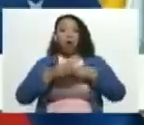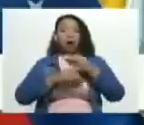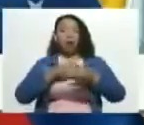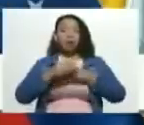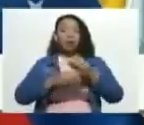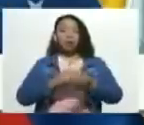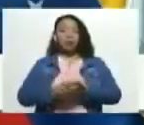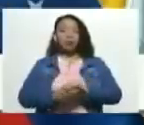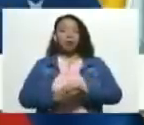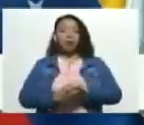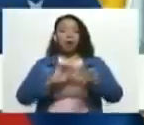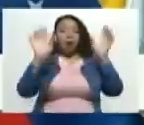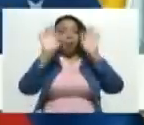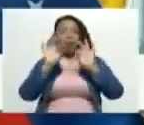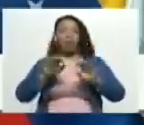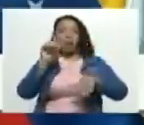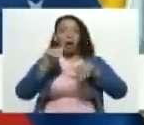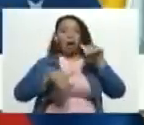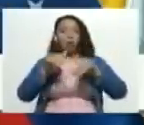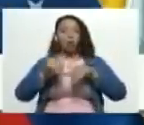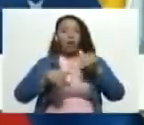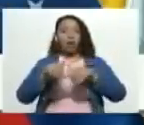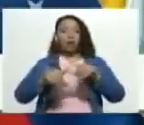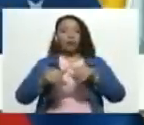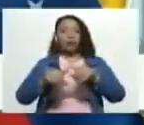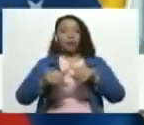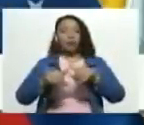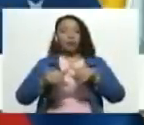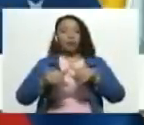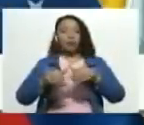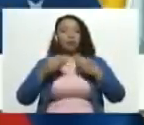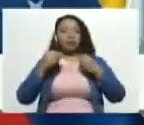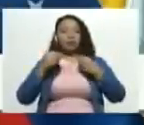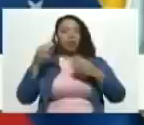por la vía electoral incluso por la violencia